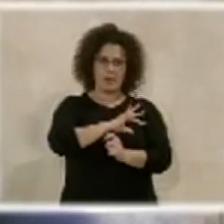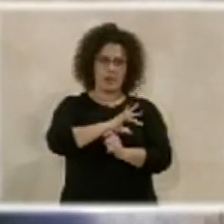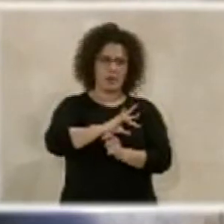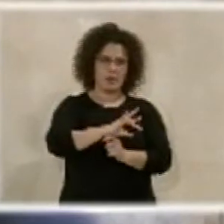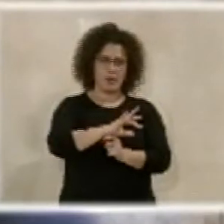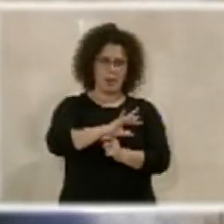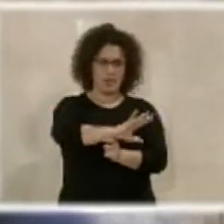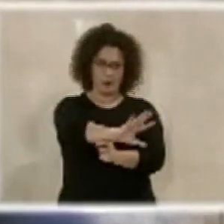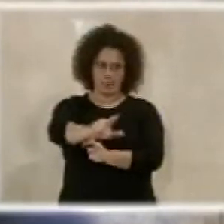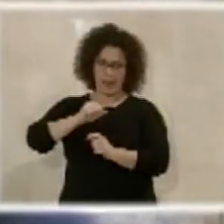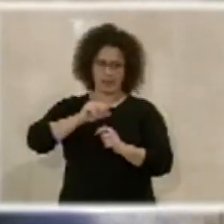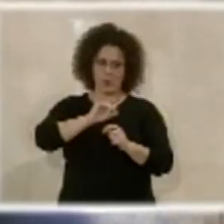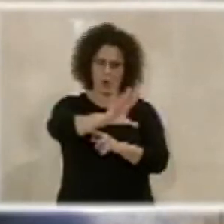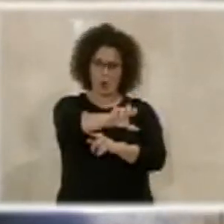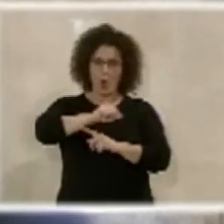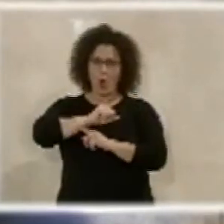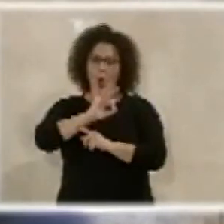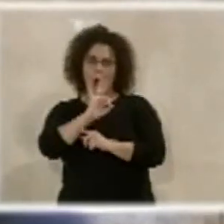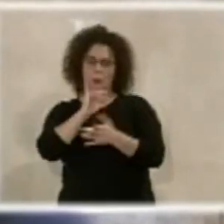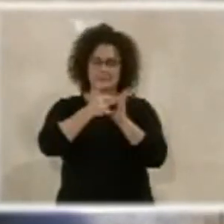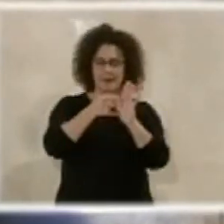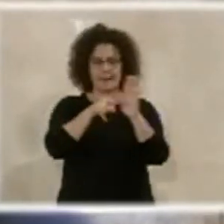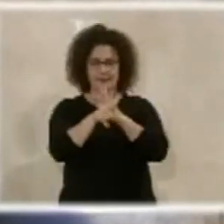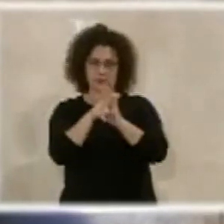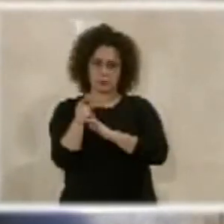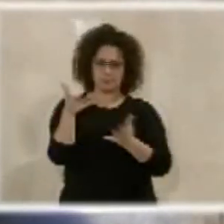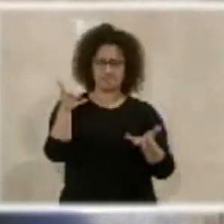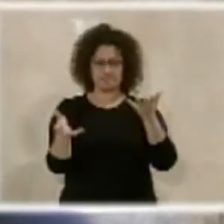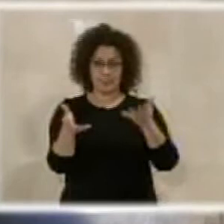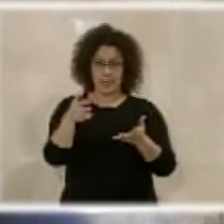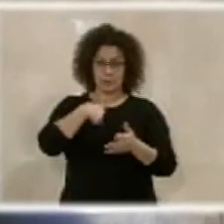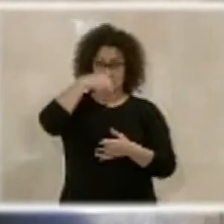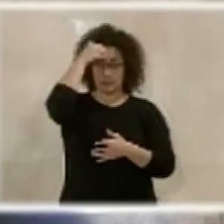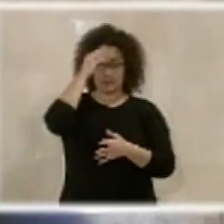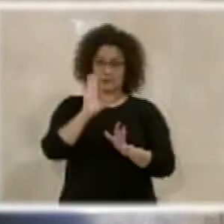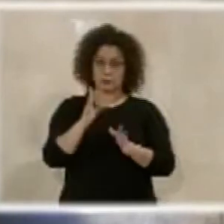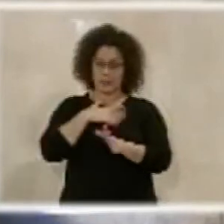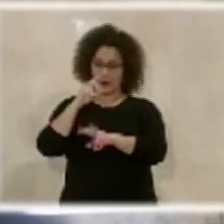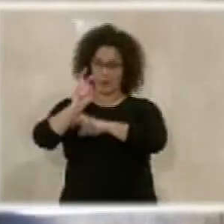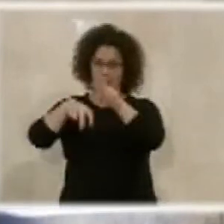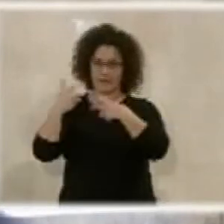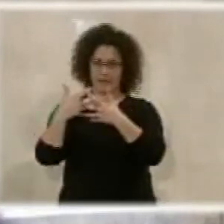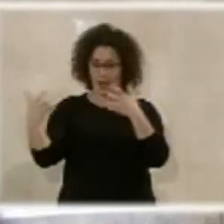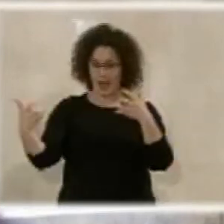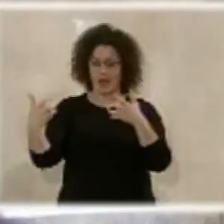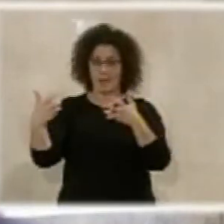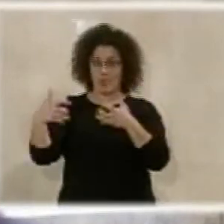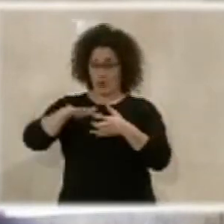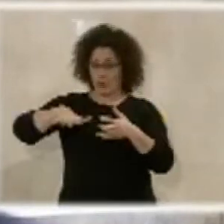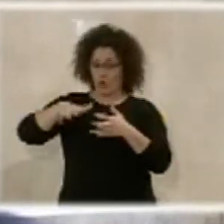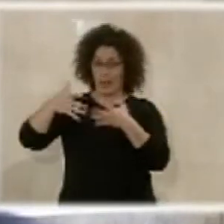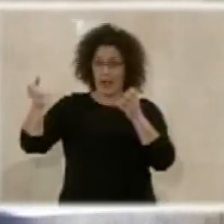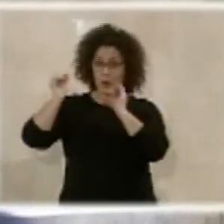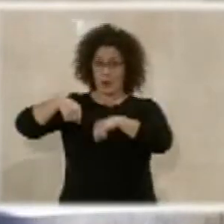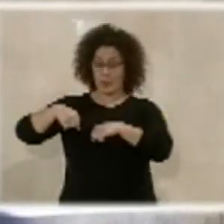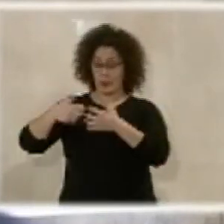tipo de cooperación antes que el sistema de gestión. Por esto en este caso queremos modificar en la parte de los